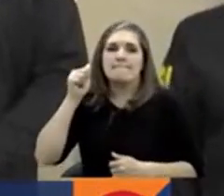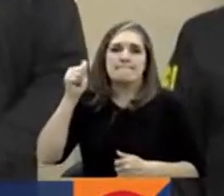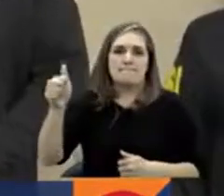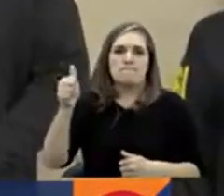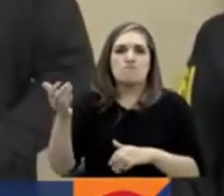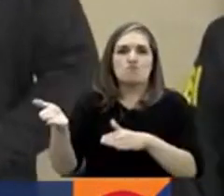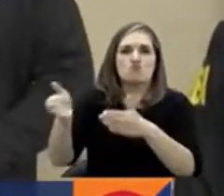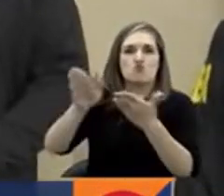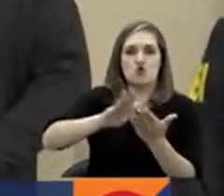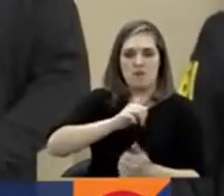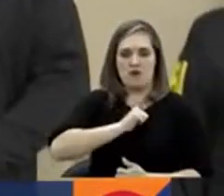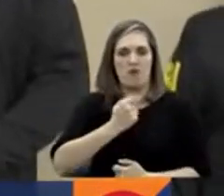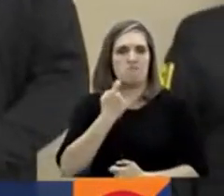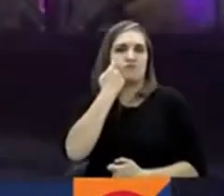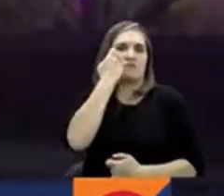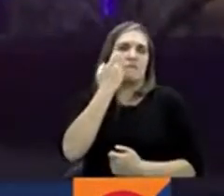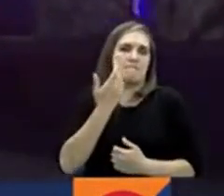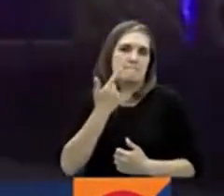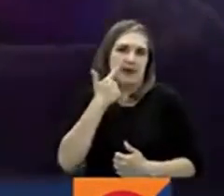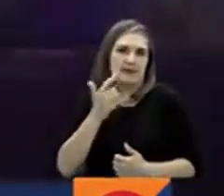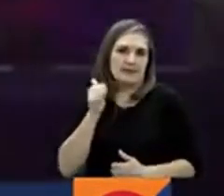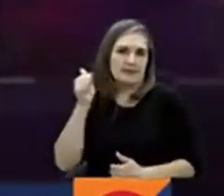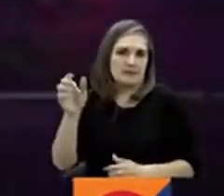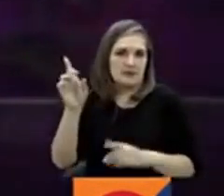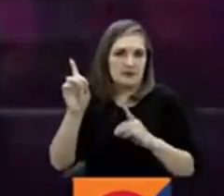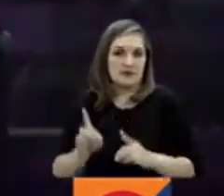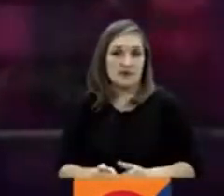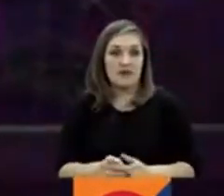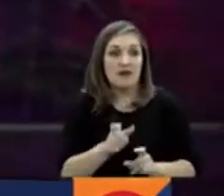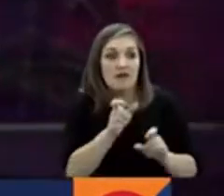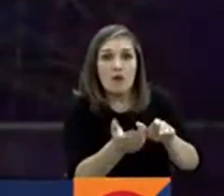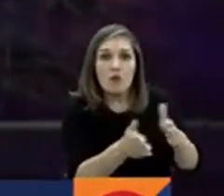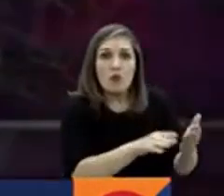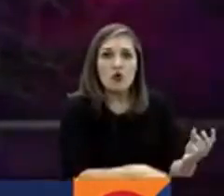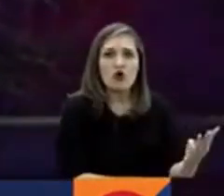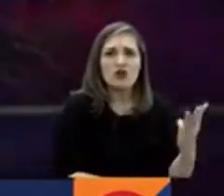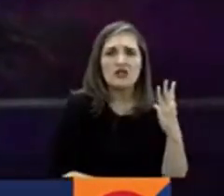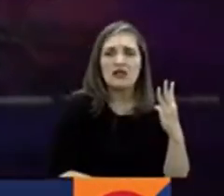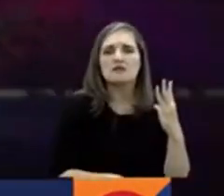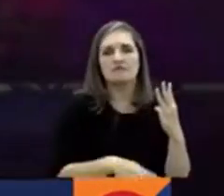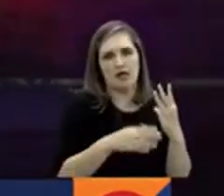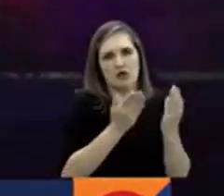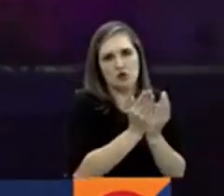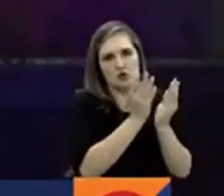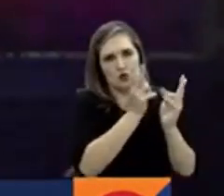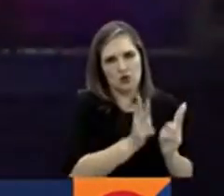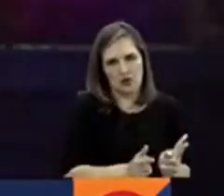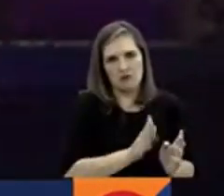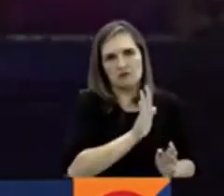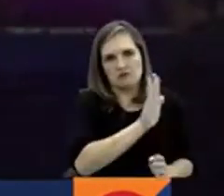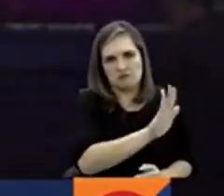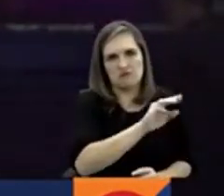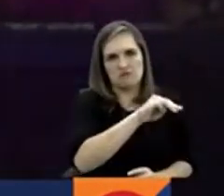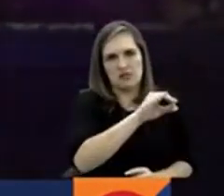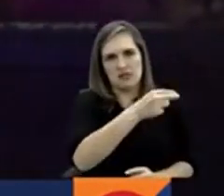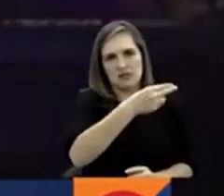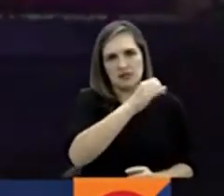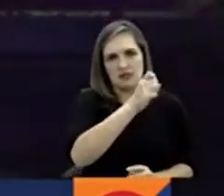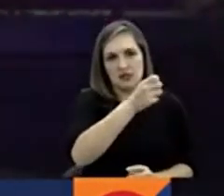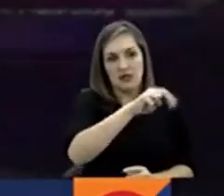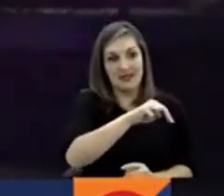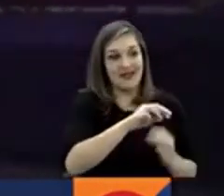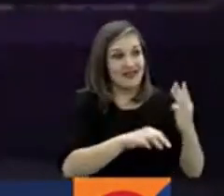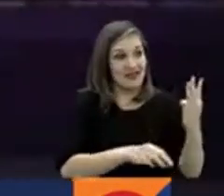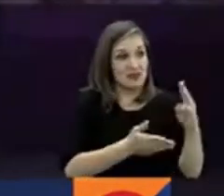de bala autoinfligida. Las víctimas son estudiantes de la Universidad de Michigan. En total tres personas murieron y otras cinco